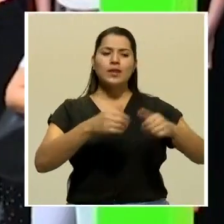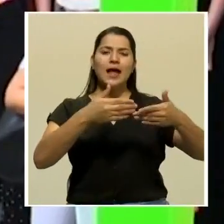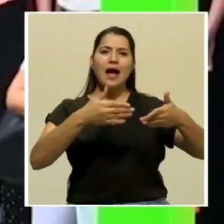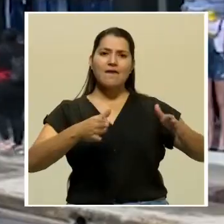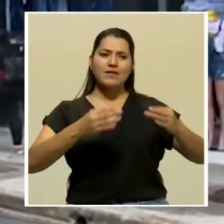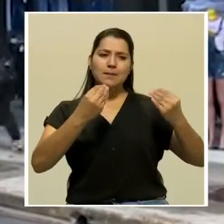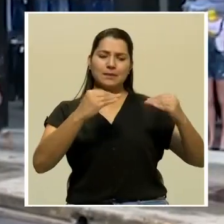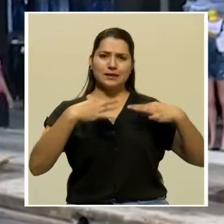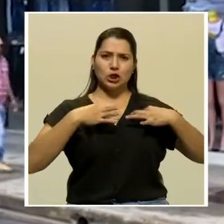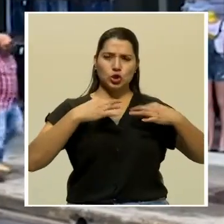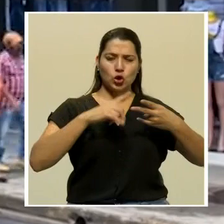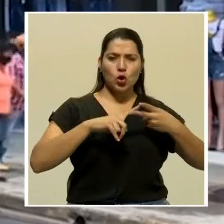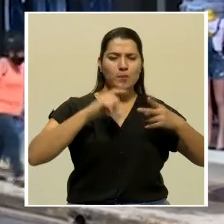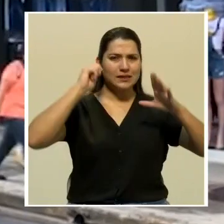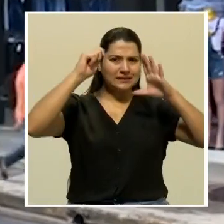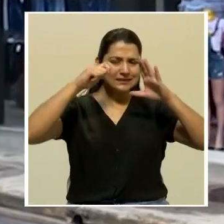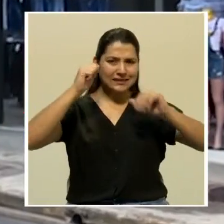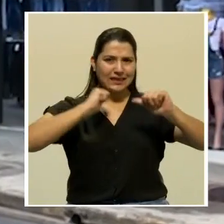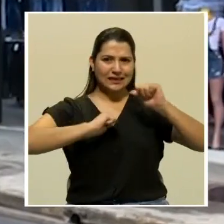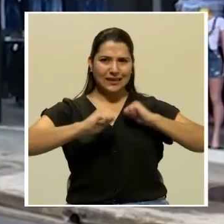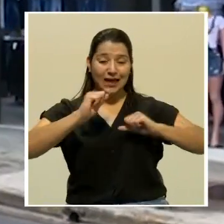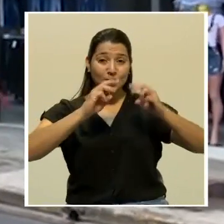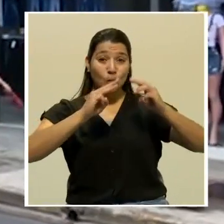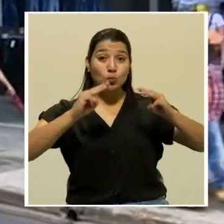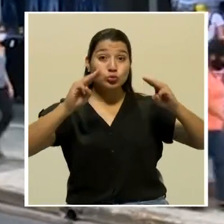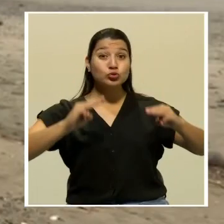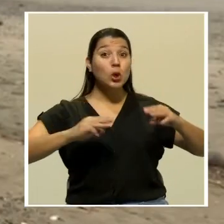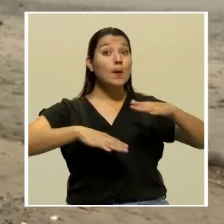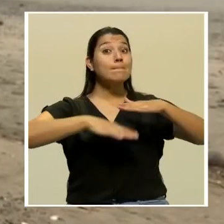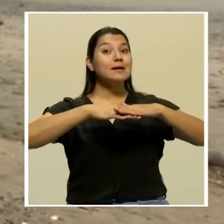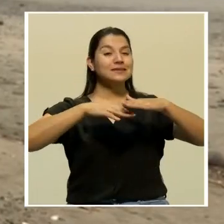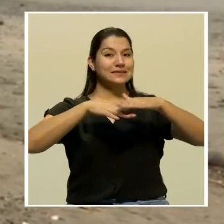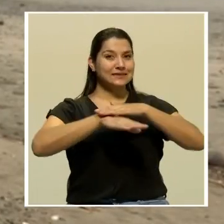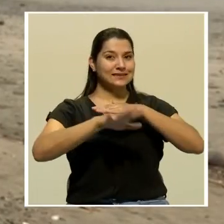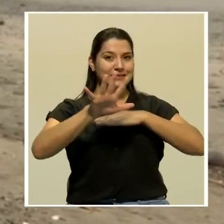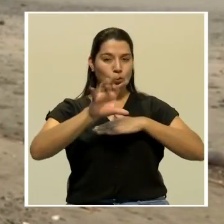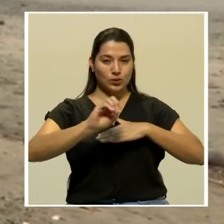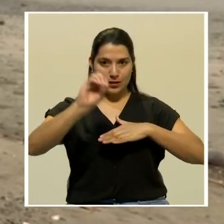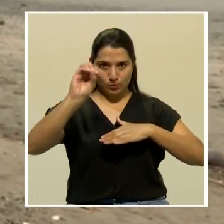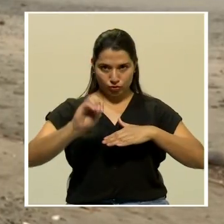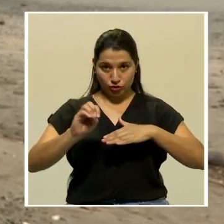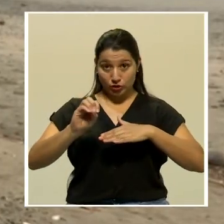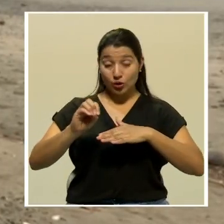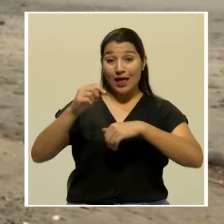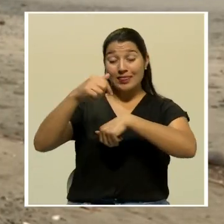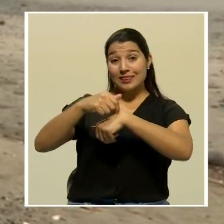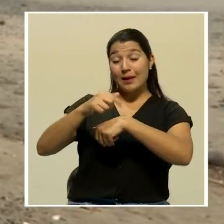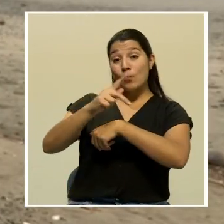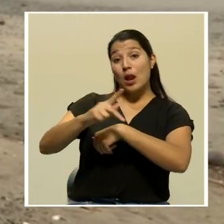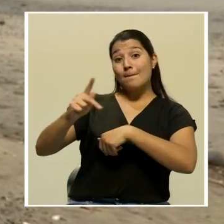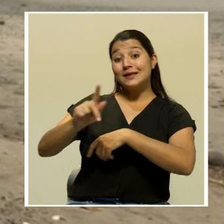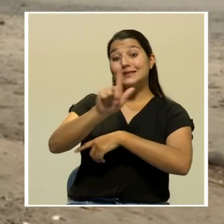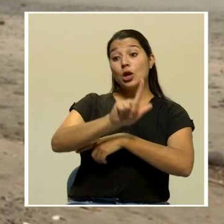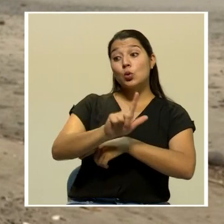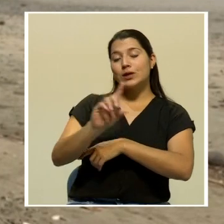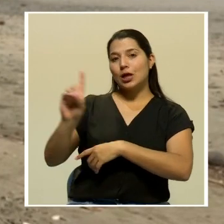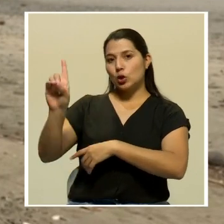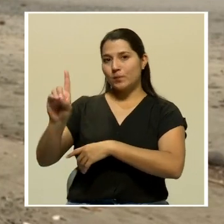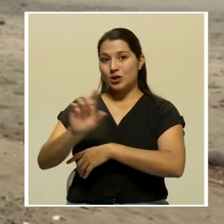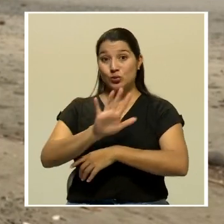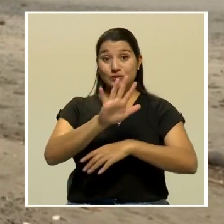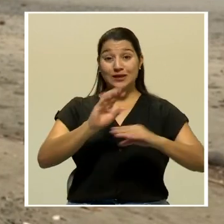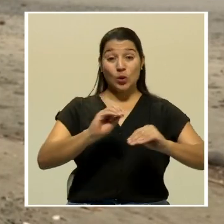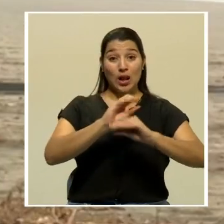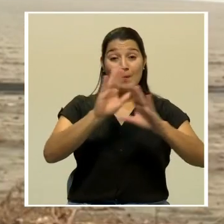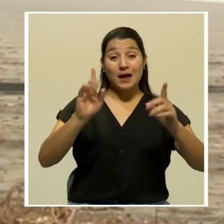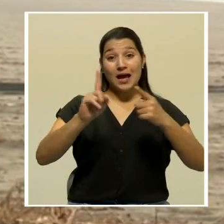cines, teatros y museos al 50%. El acceso a las playas, de lunes a domingo, de 5 de la mañana a 9 y